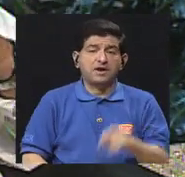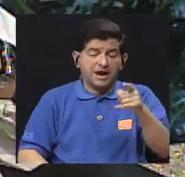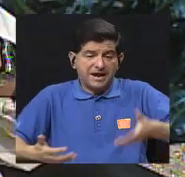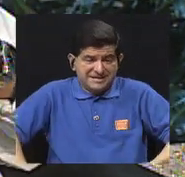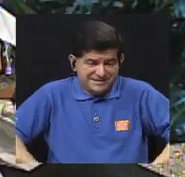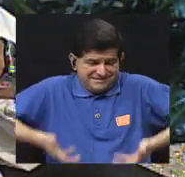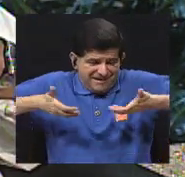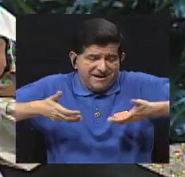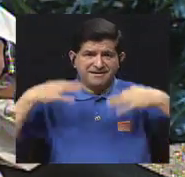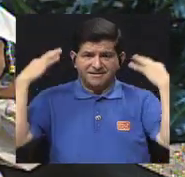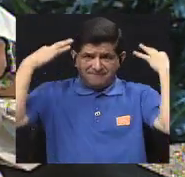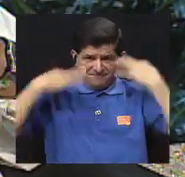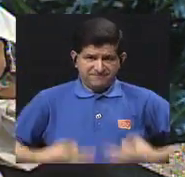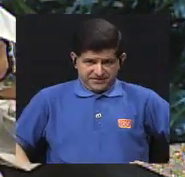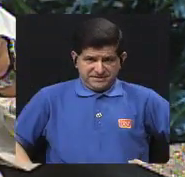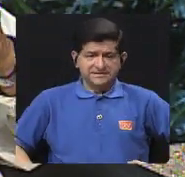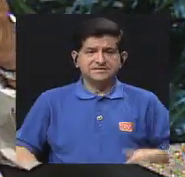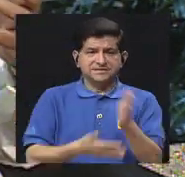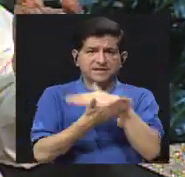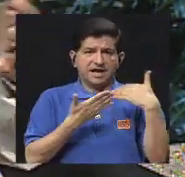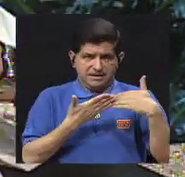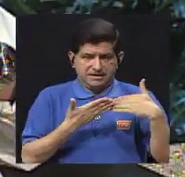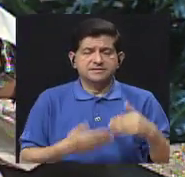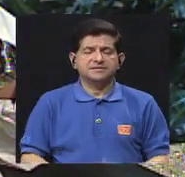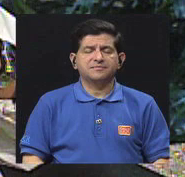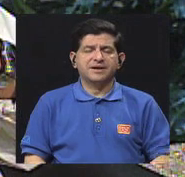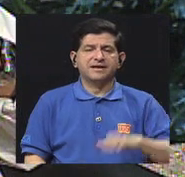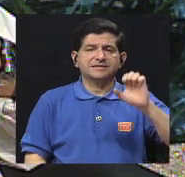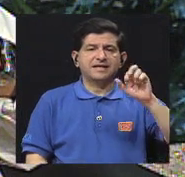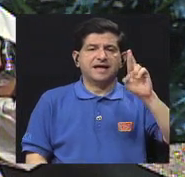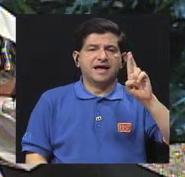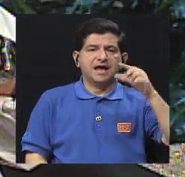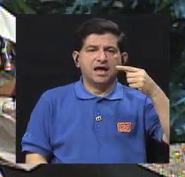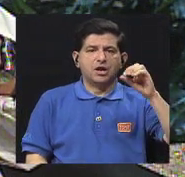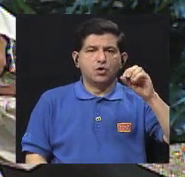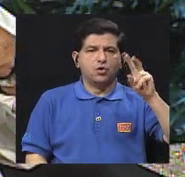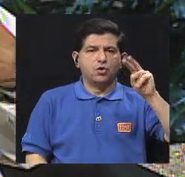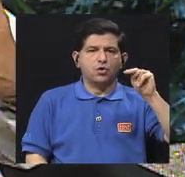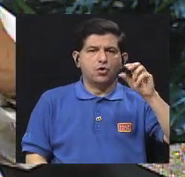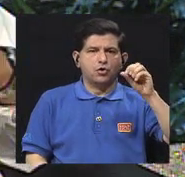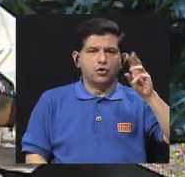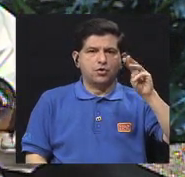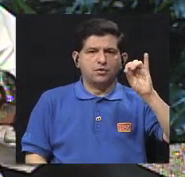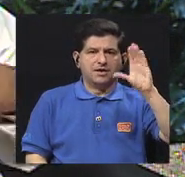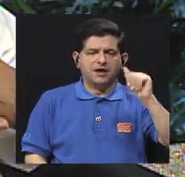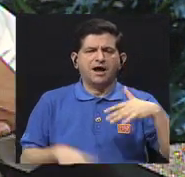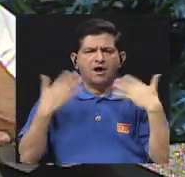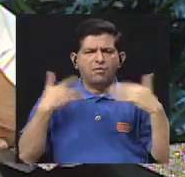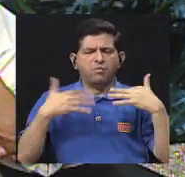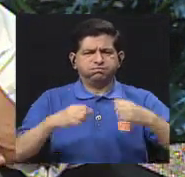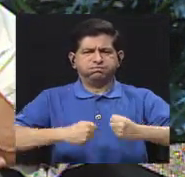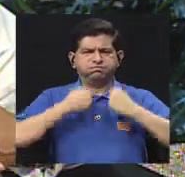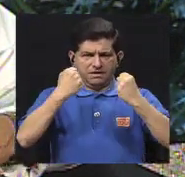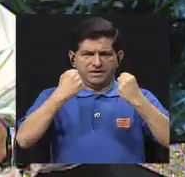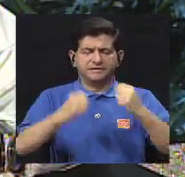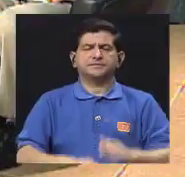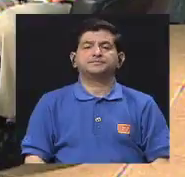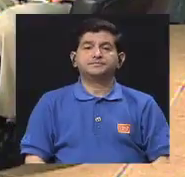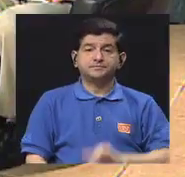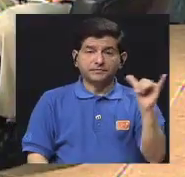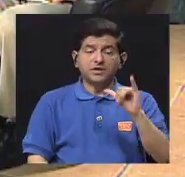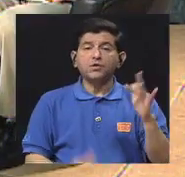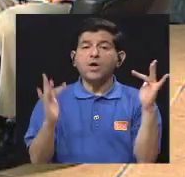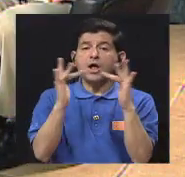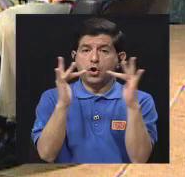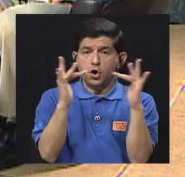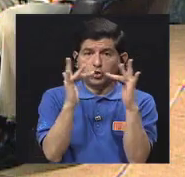la carga física en la parte ergonómica, pues, sea bastante fuerte. Y es que también se está